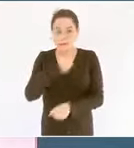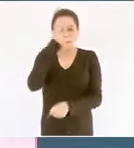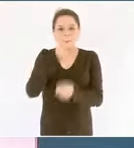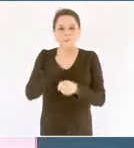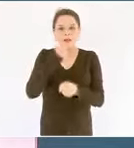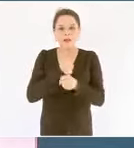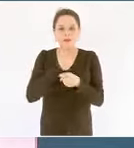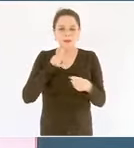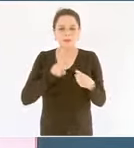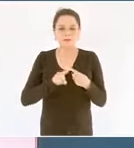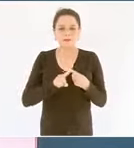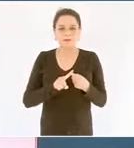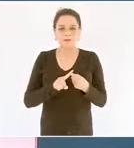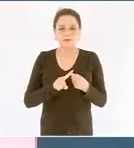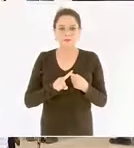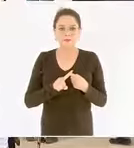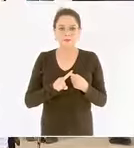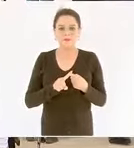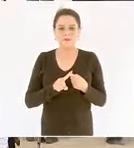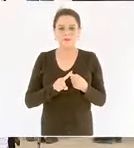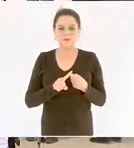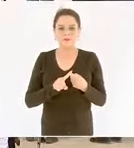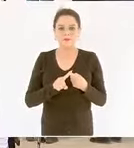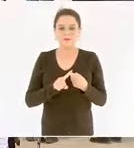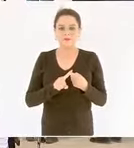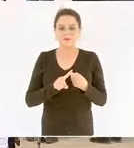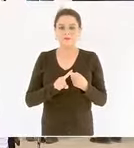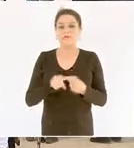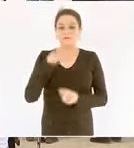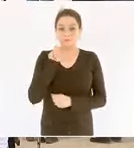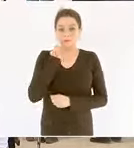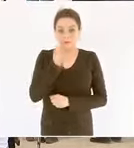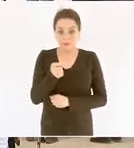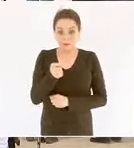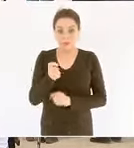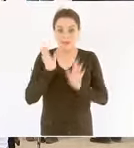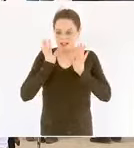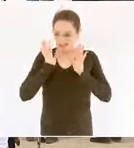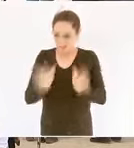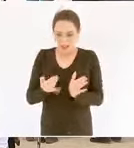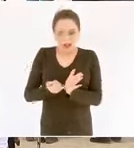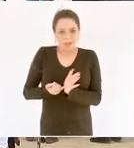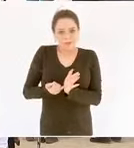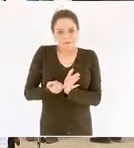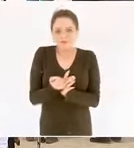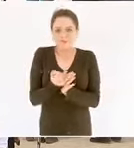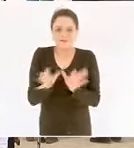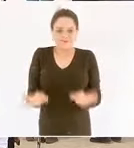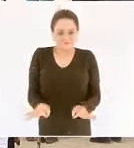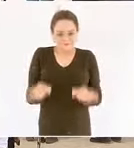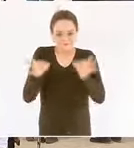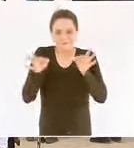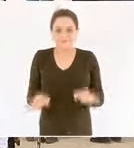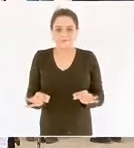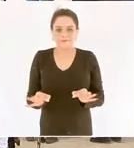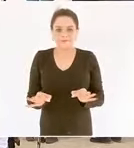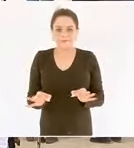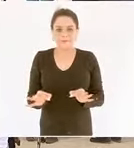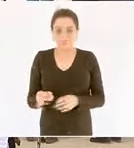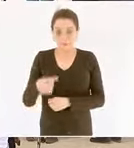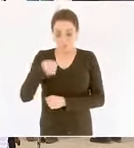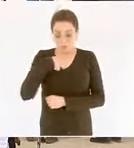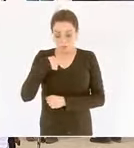término he reafirmado en los hechos el compromiso que adquirí